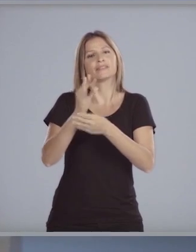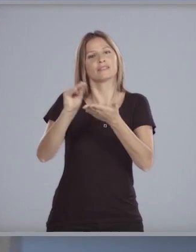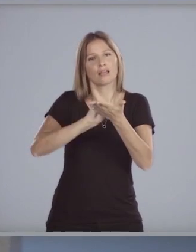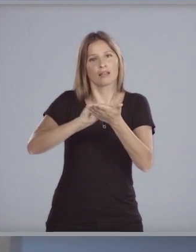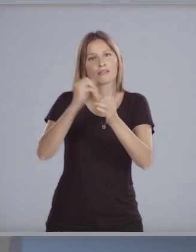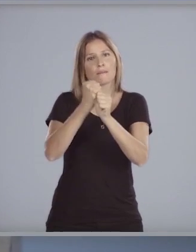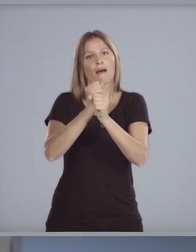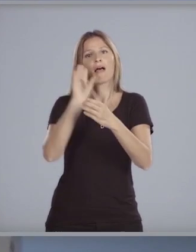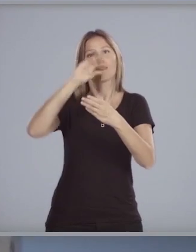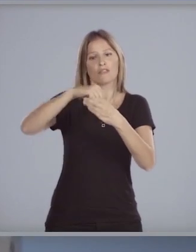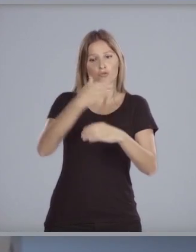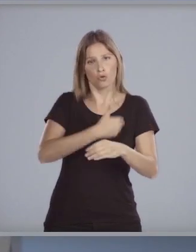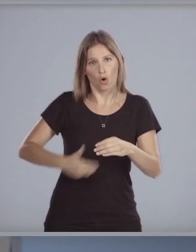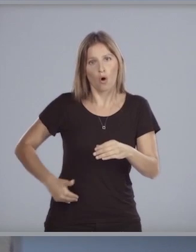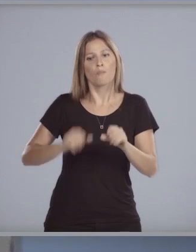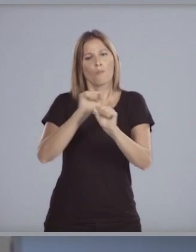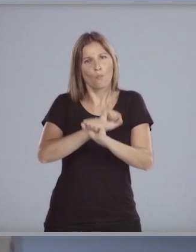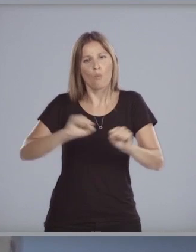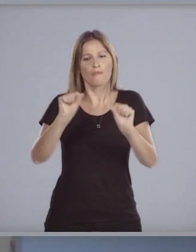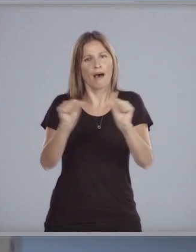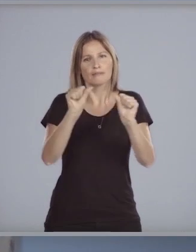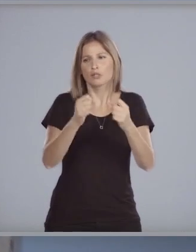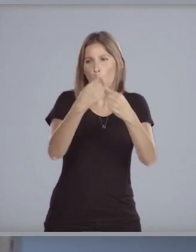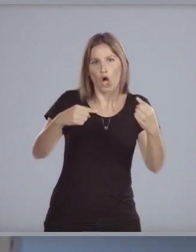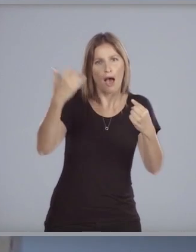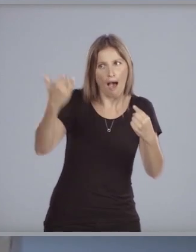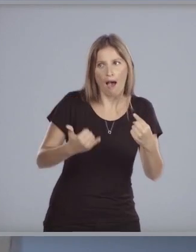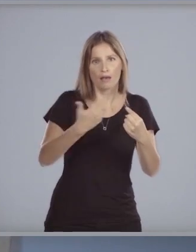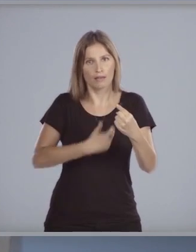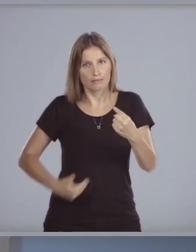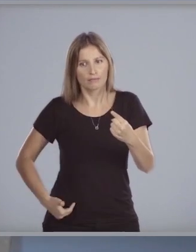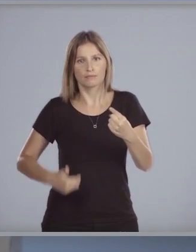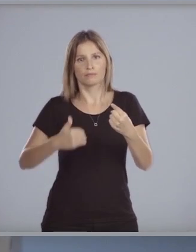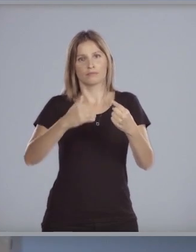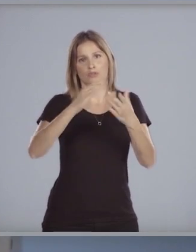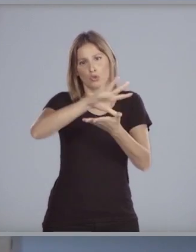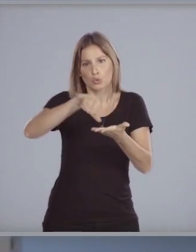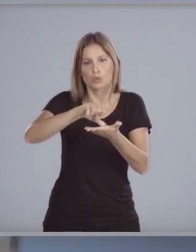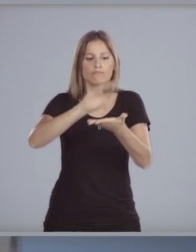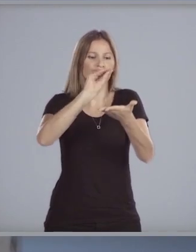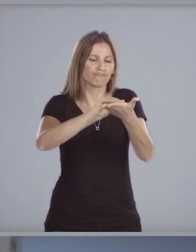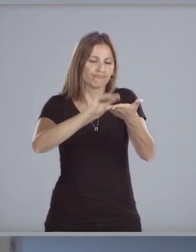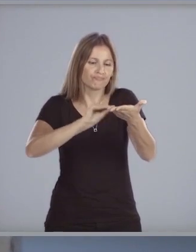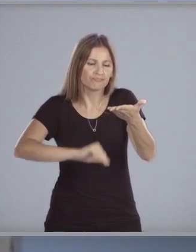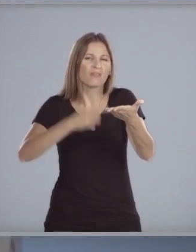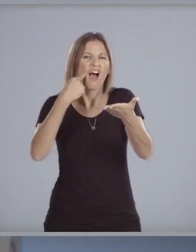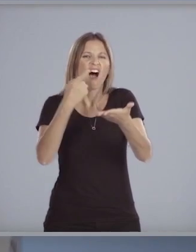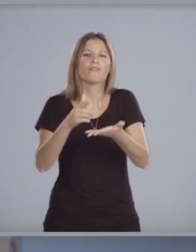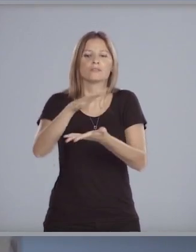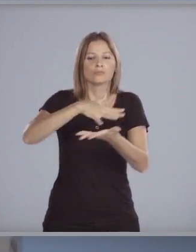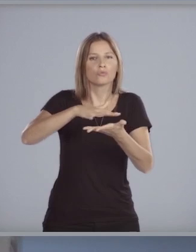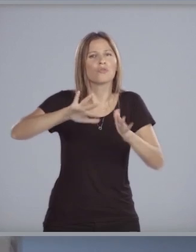gobierno la formulación de un inventario de los bienes estatales, su estado de situación,